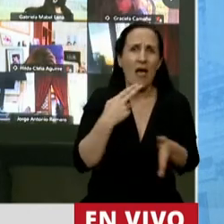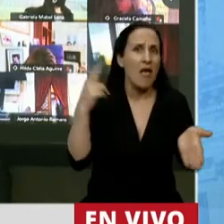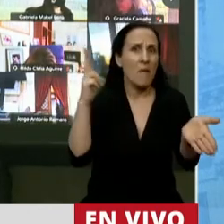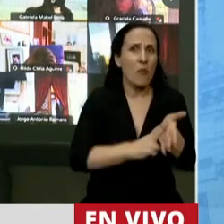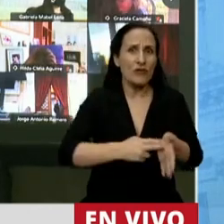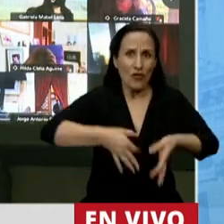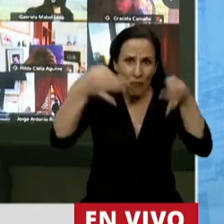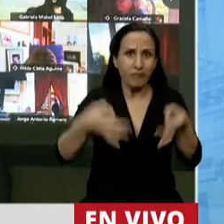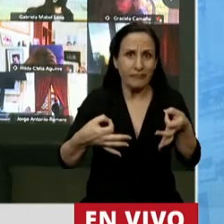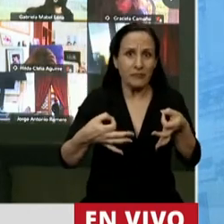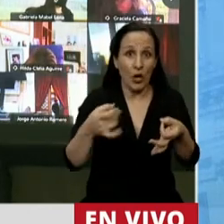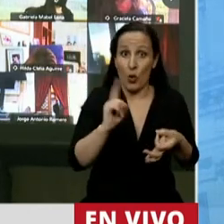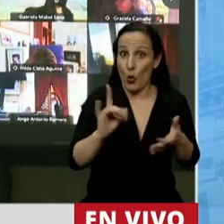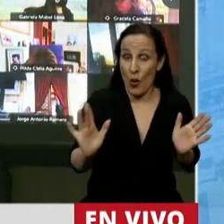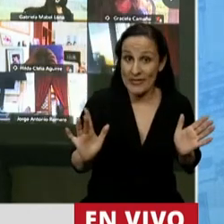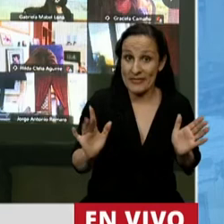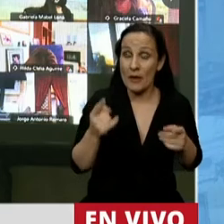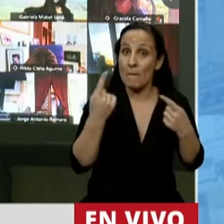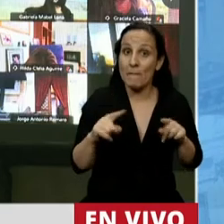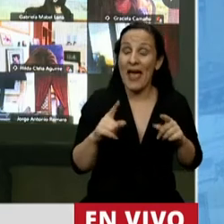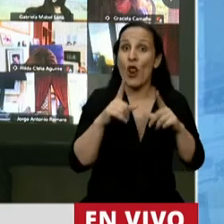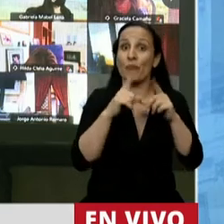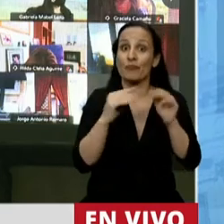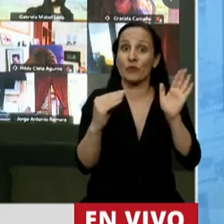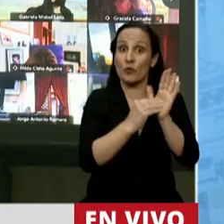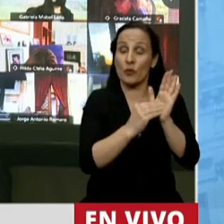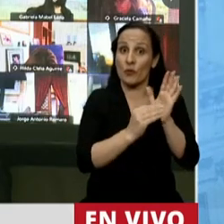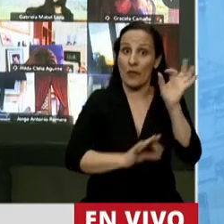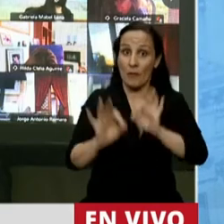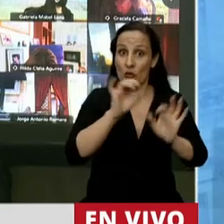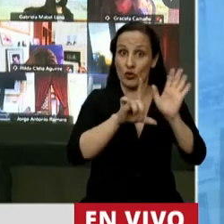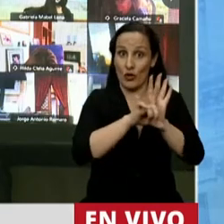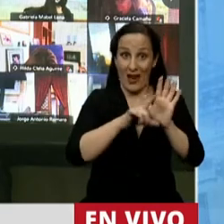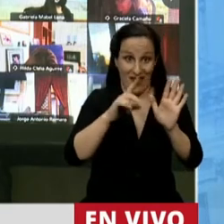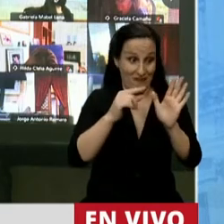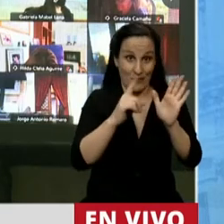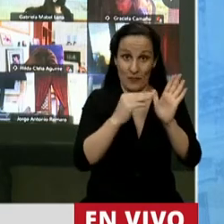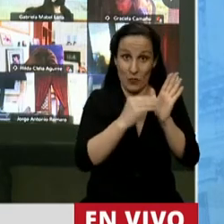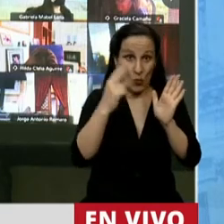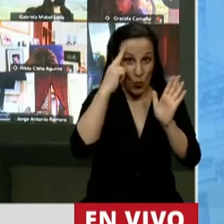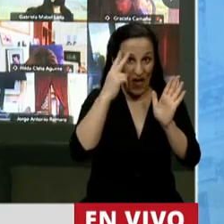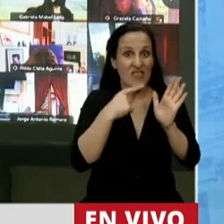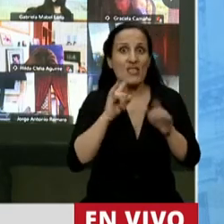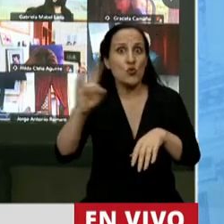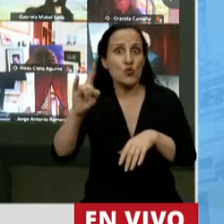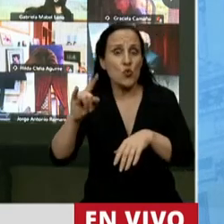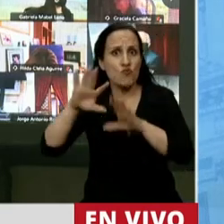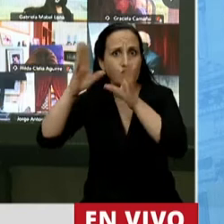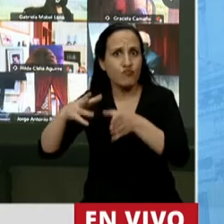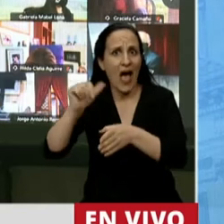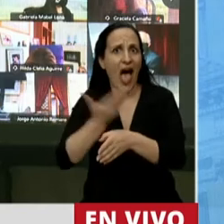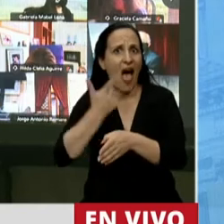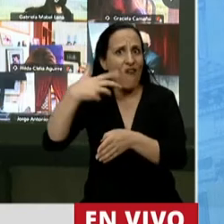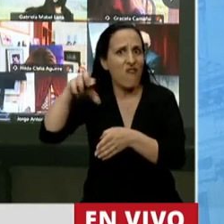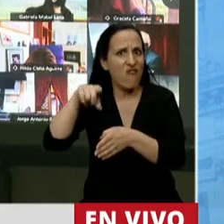impuesto pero el artículo 9 del proyecto de ley le encarga a la AFIP textualmente la